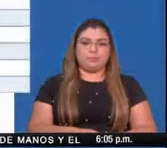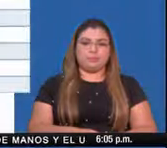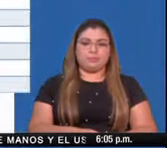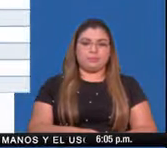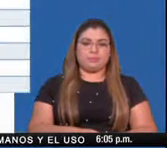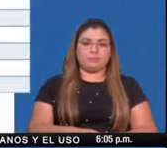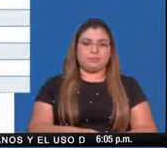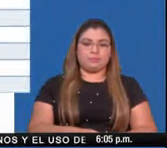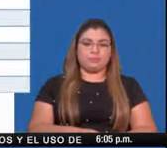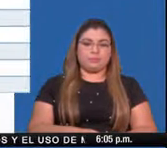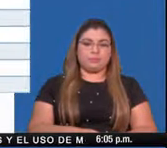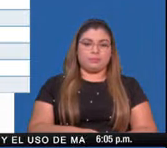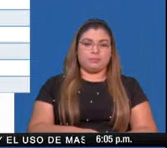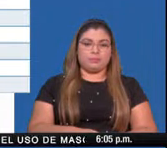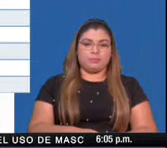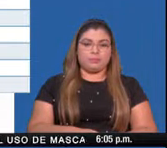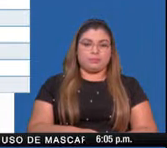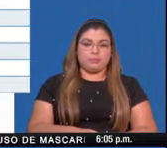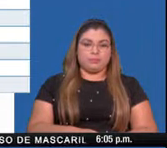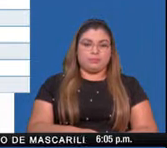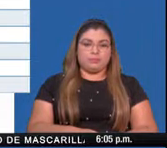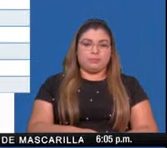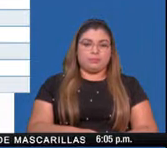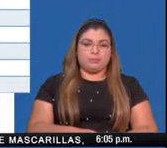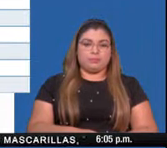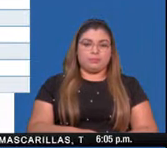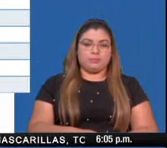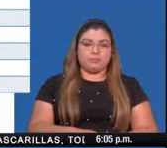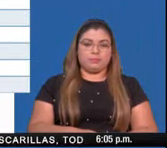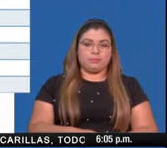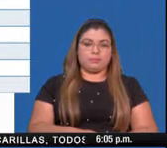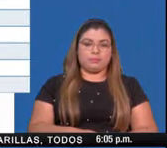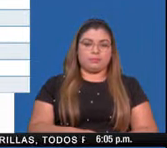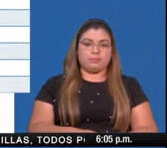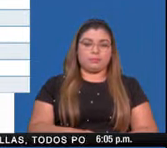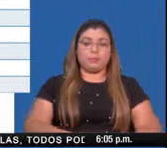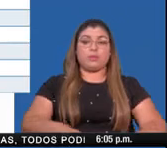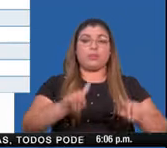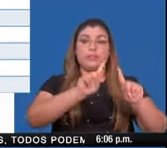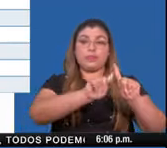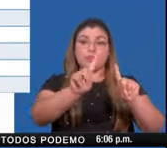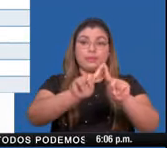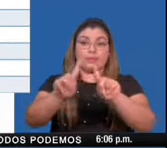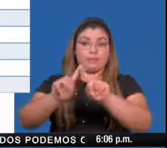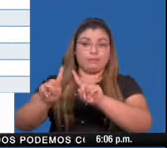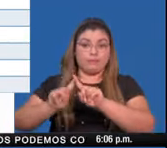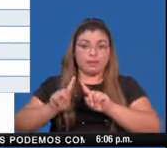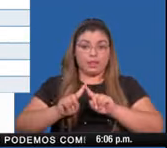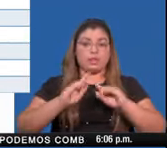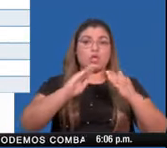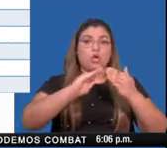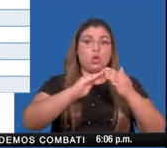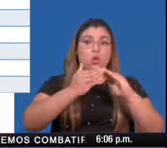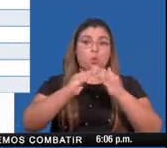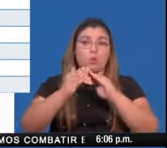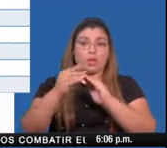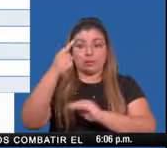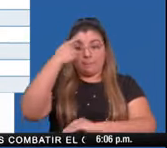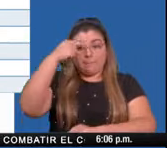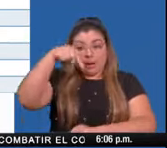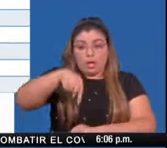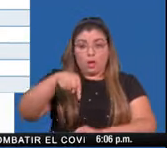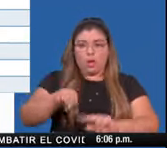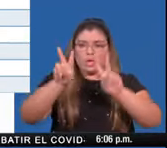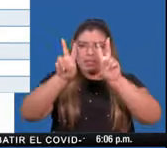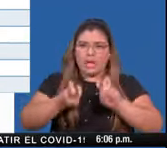En cuanto a los corregimientos que para el día de hoy han tenido más de